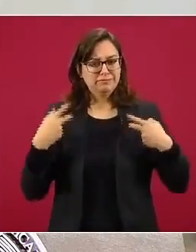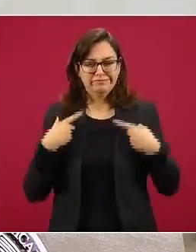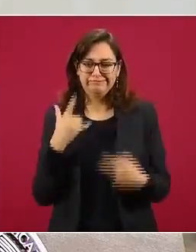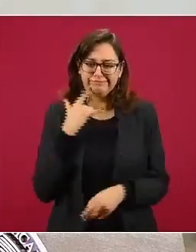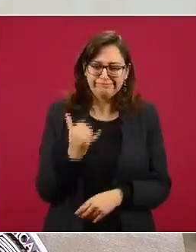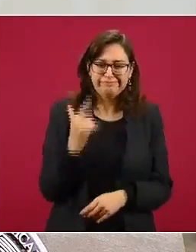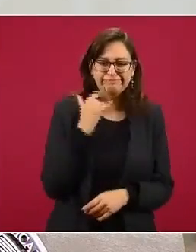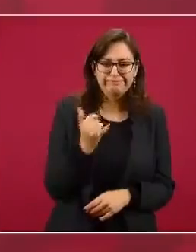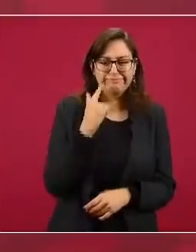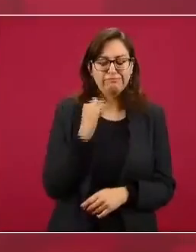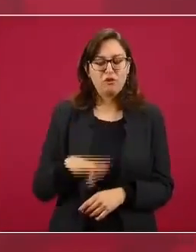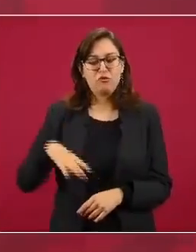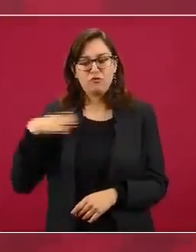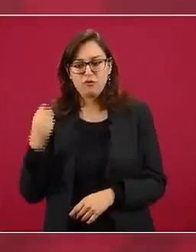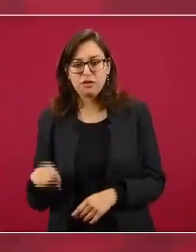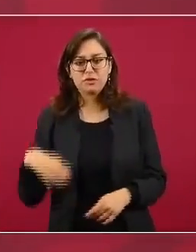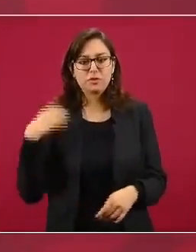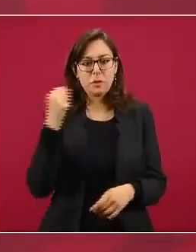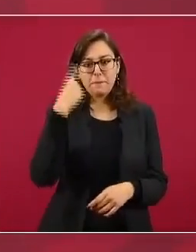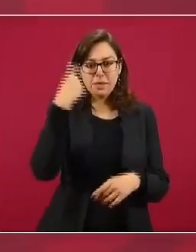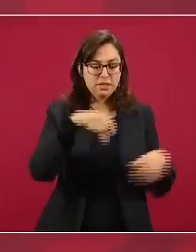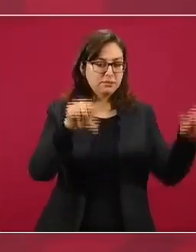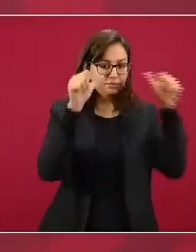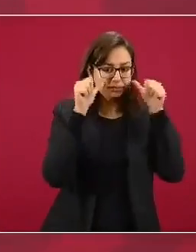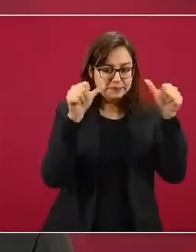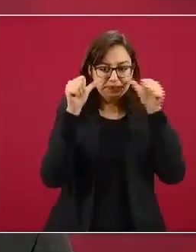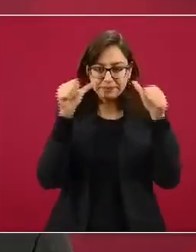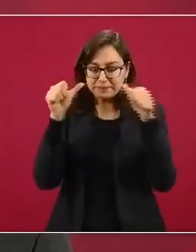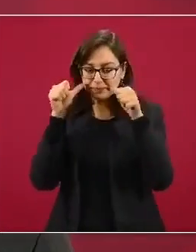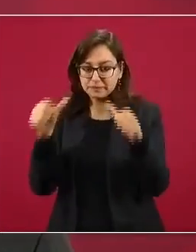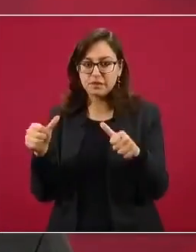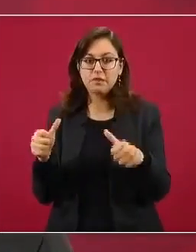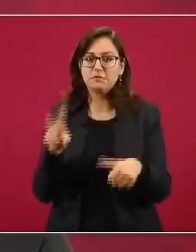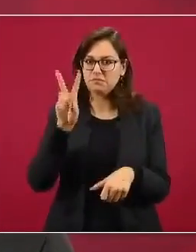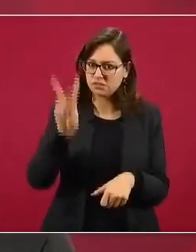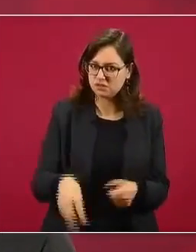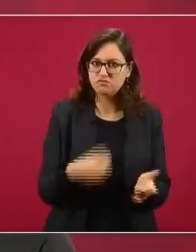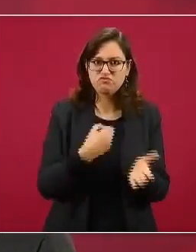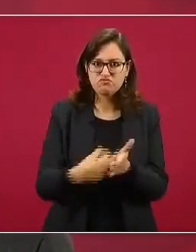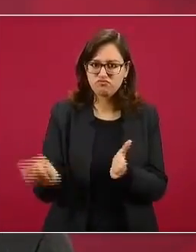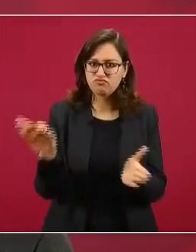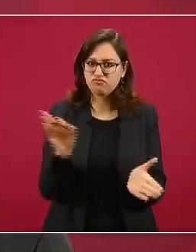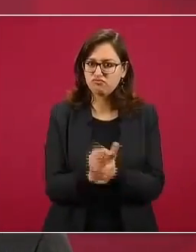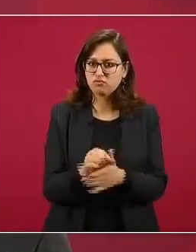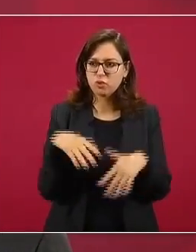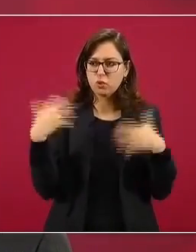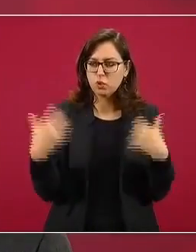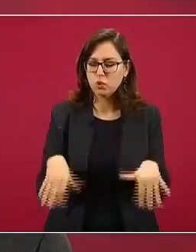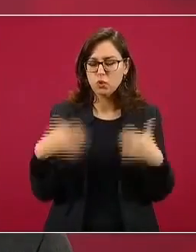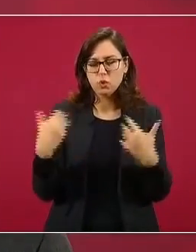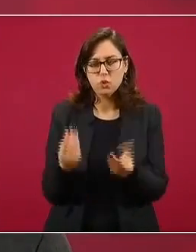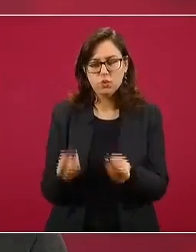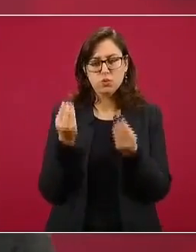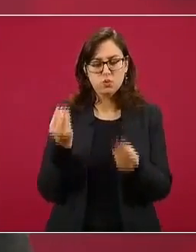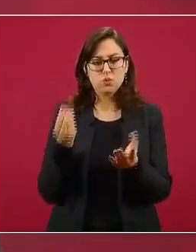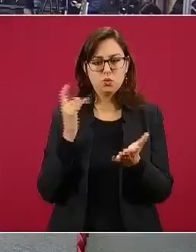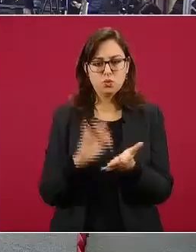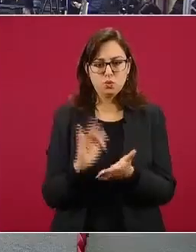cubrir esas necesidades con gran tesón, con gran pasión, y le agradecemos ese